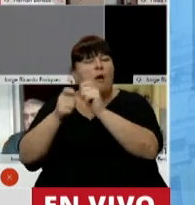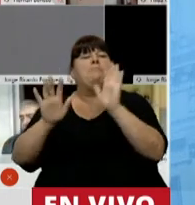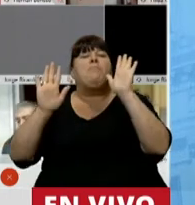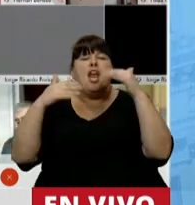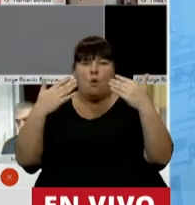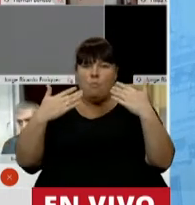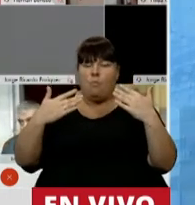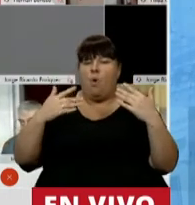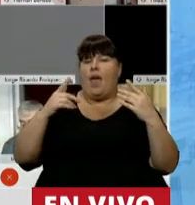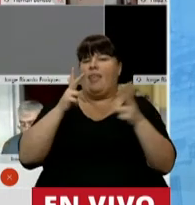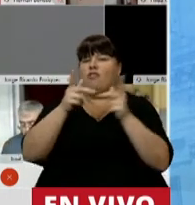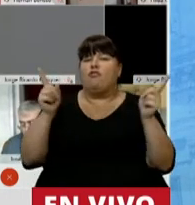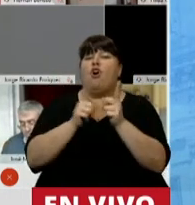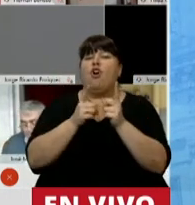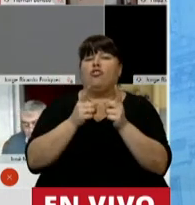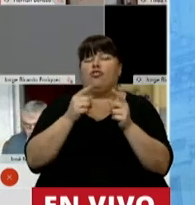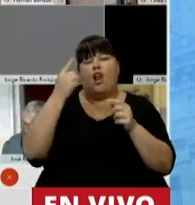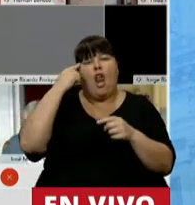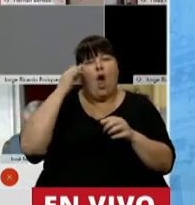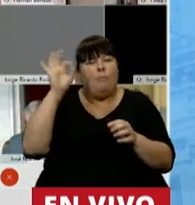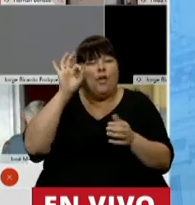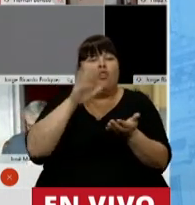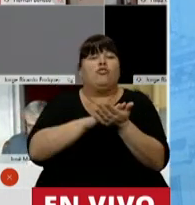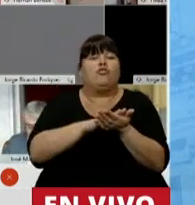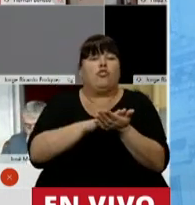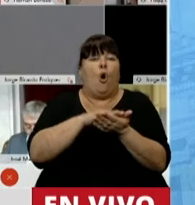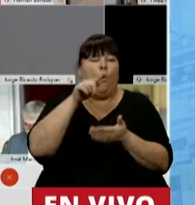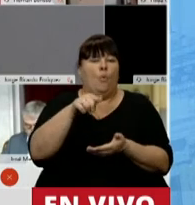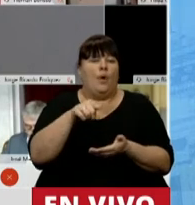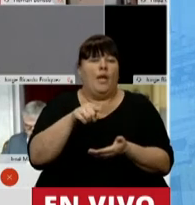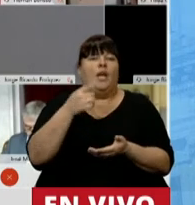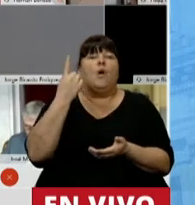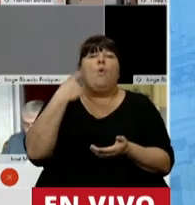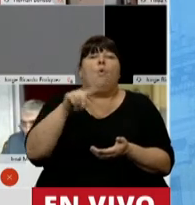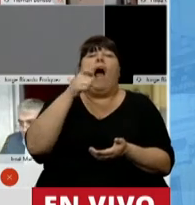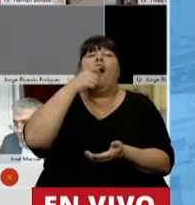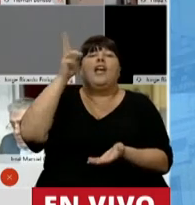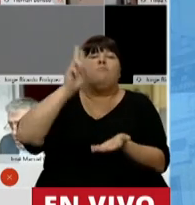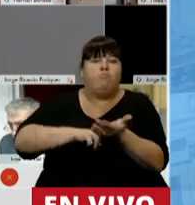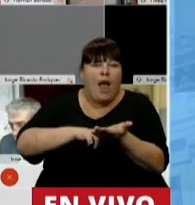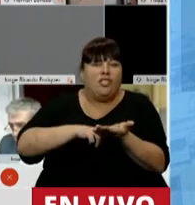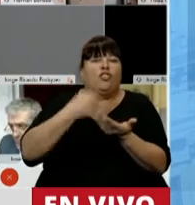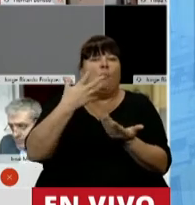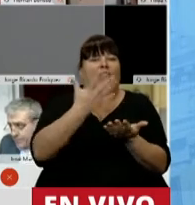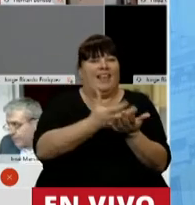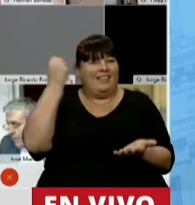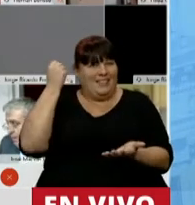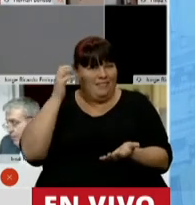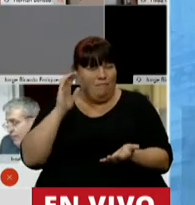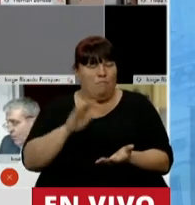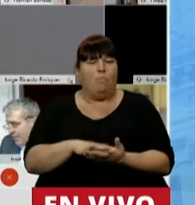pueden resumirse los siguientes criterios en lo que concierne a establecer cuándo un impuesto es confiscatorio.